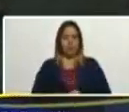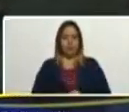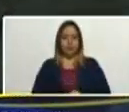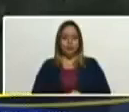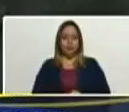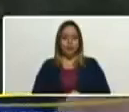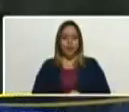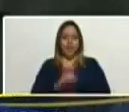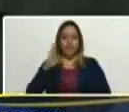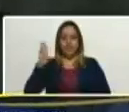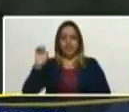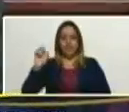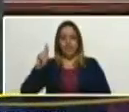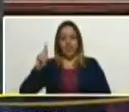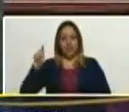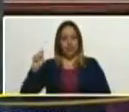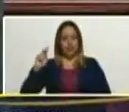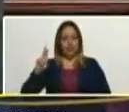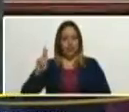Bertucci,